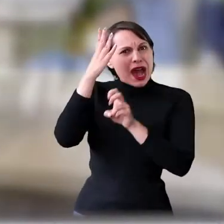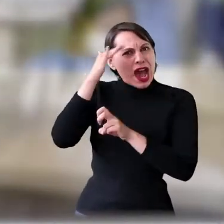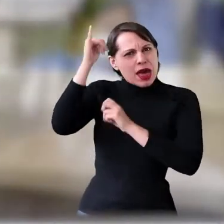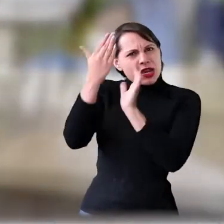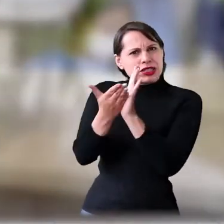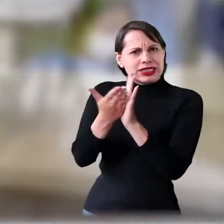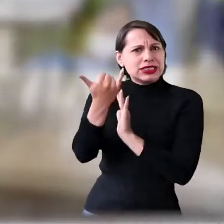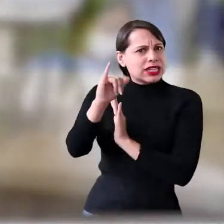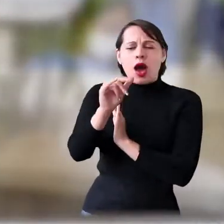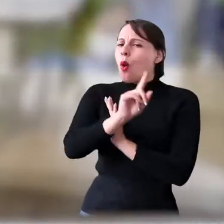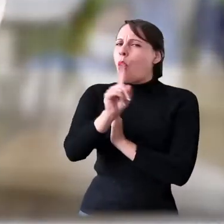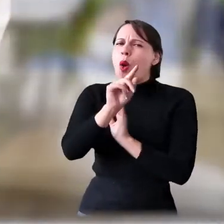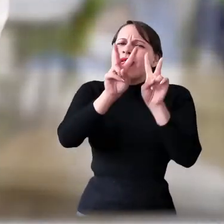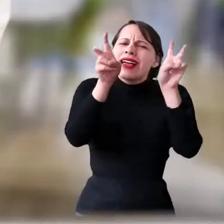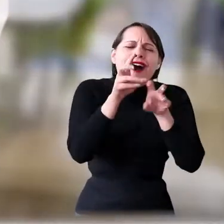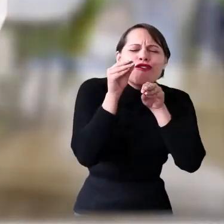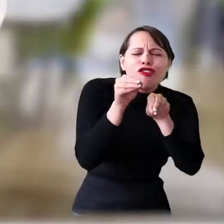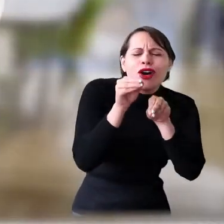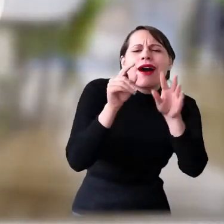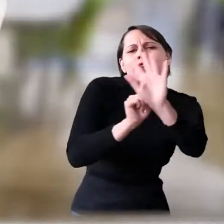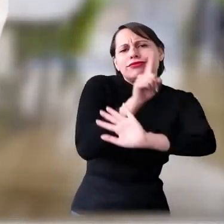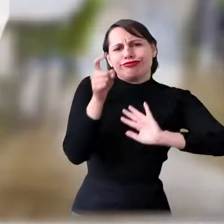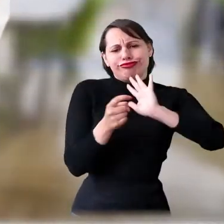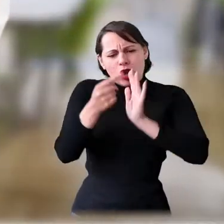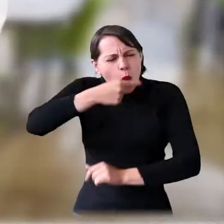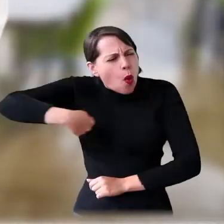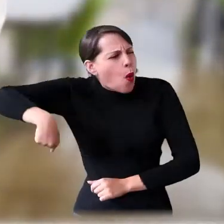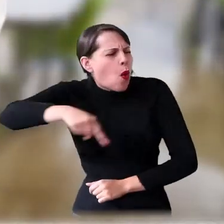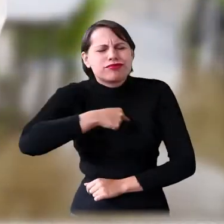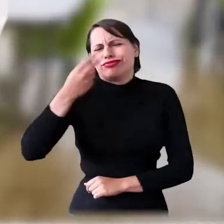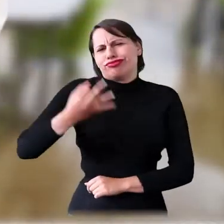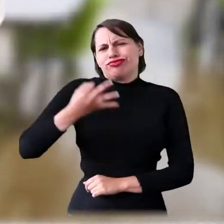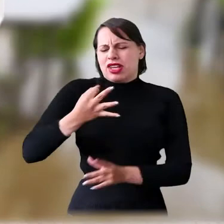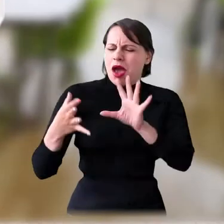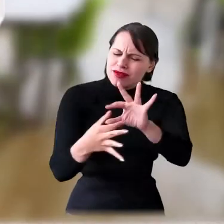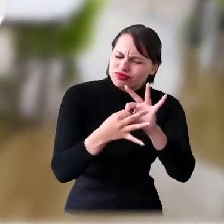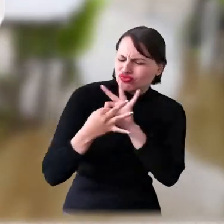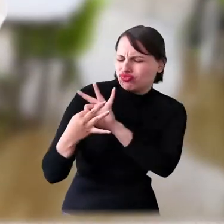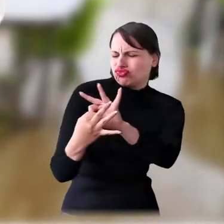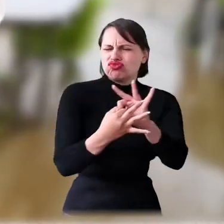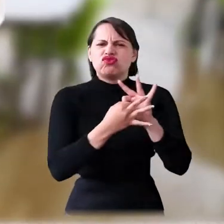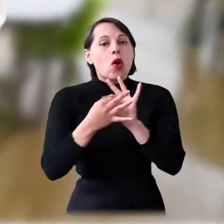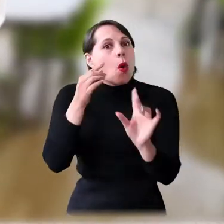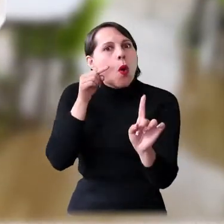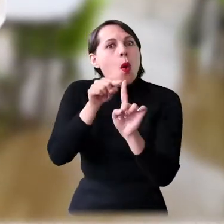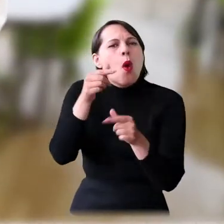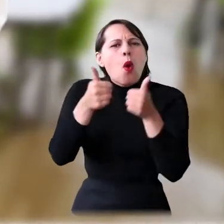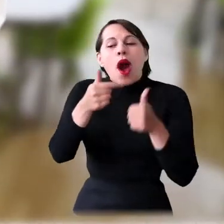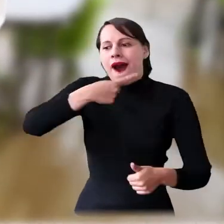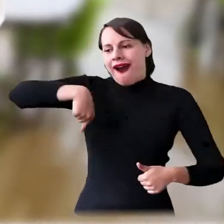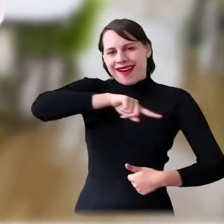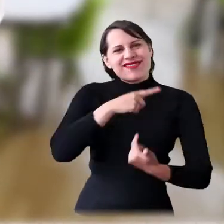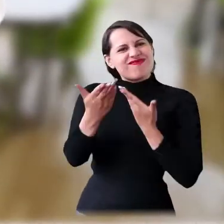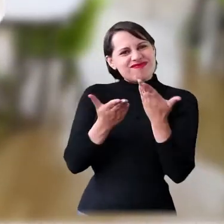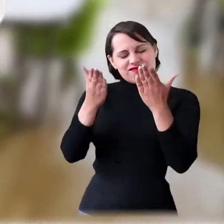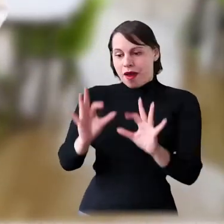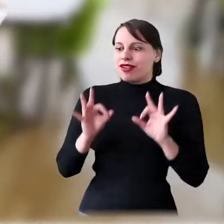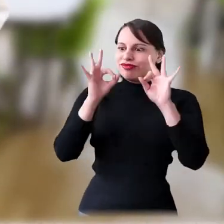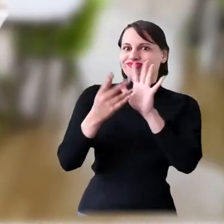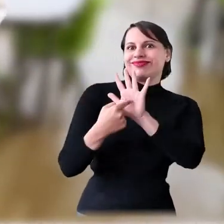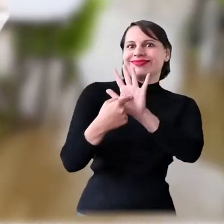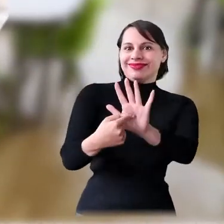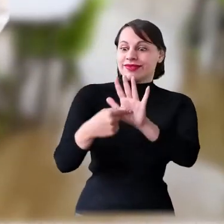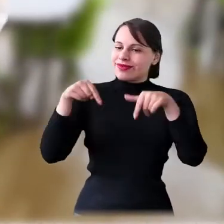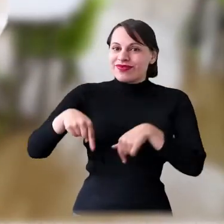formación integral. Entonces nosotros siempre estamos trabajando en conjunto con el FITE que nuestros servicios se destaquen, pero también